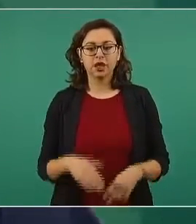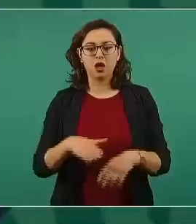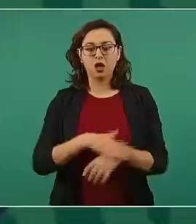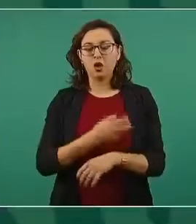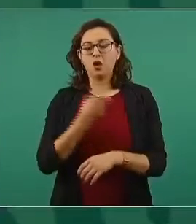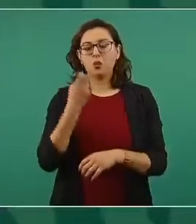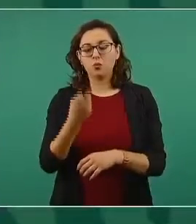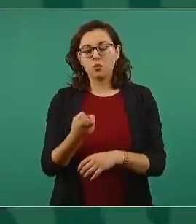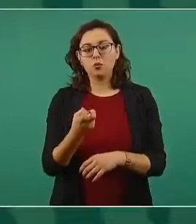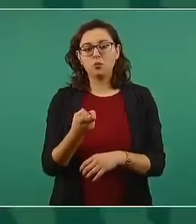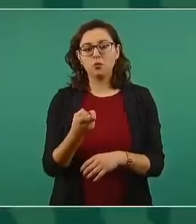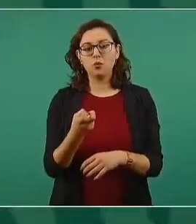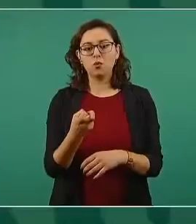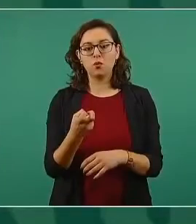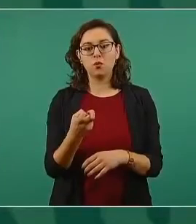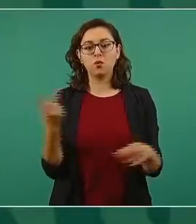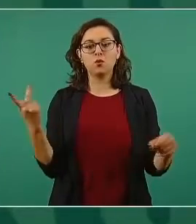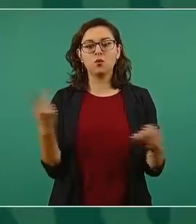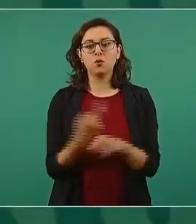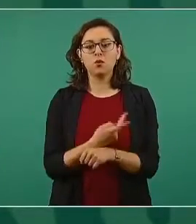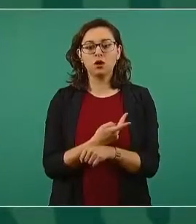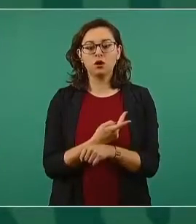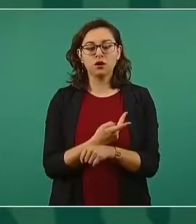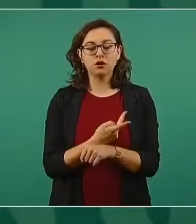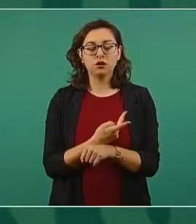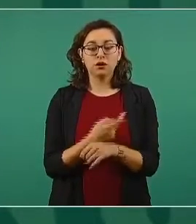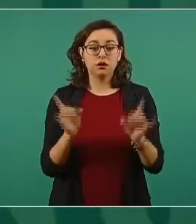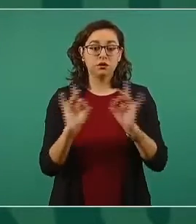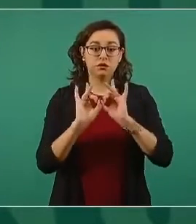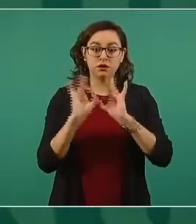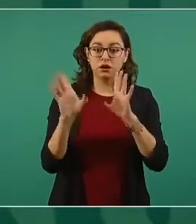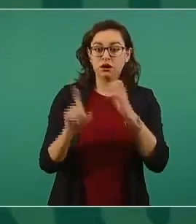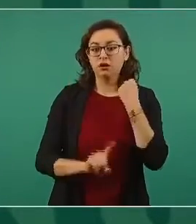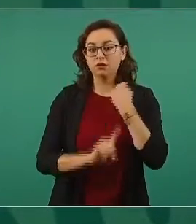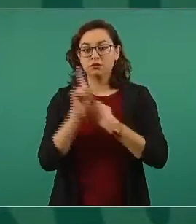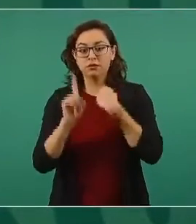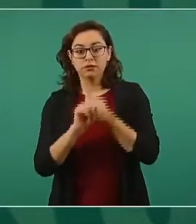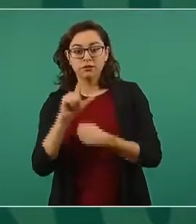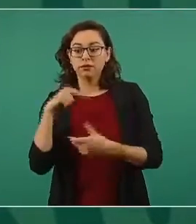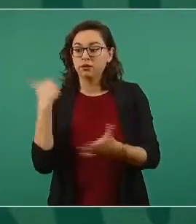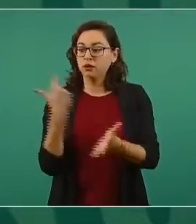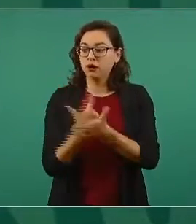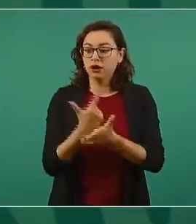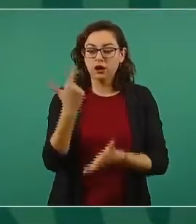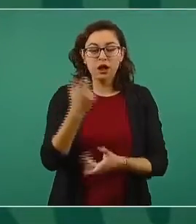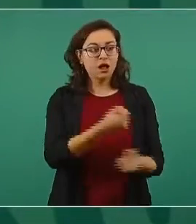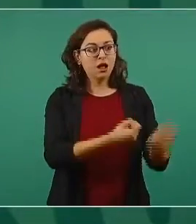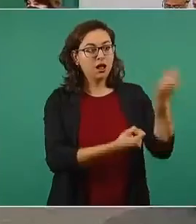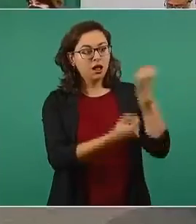cuando hay una crisis y entran en quiebra,